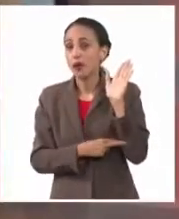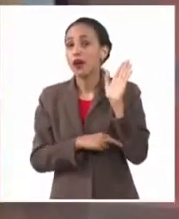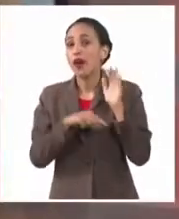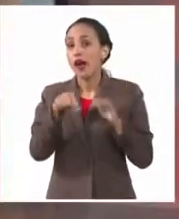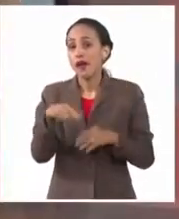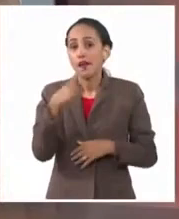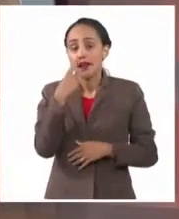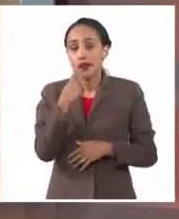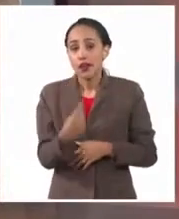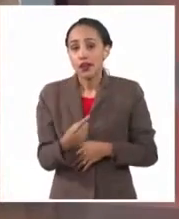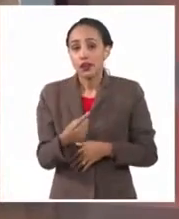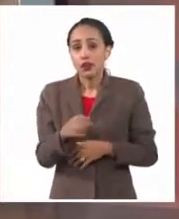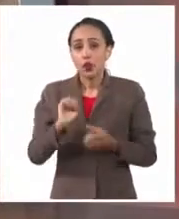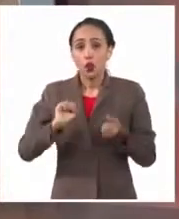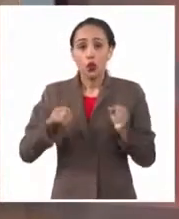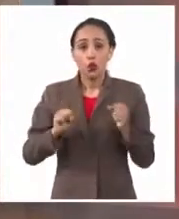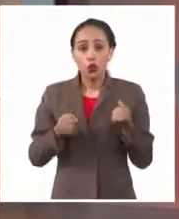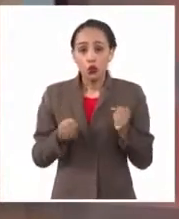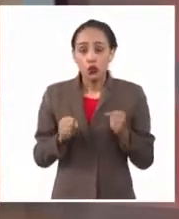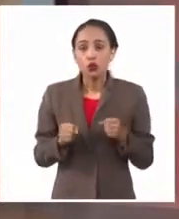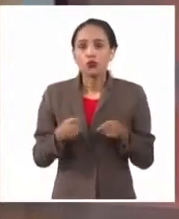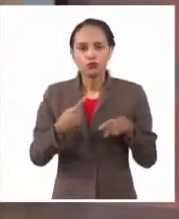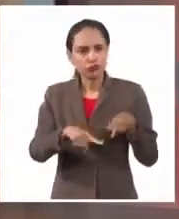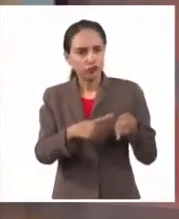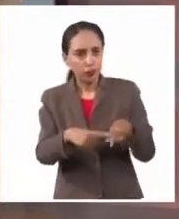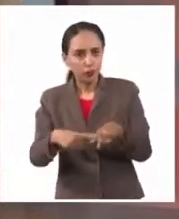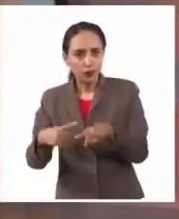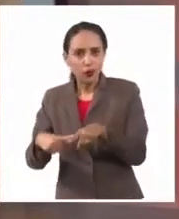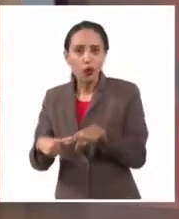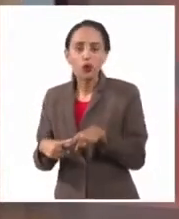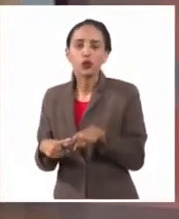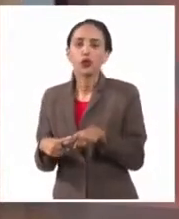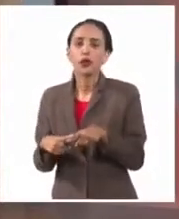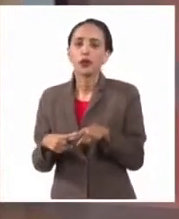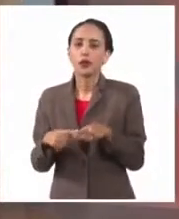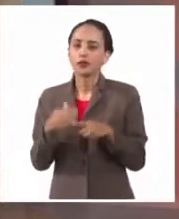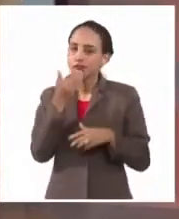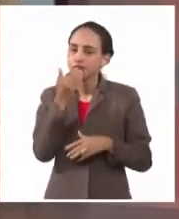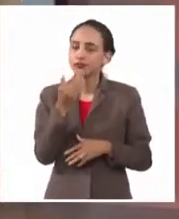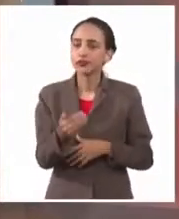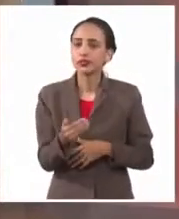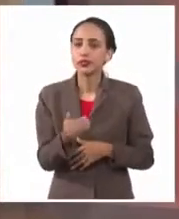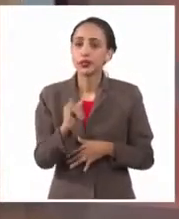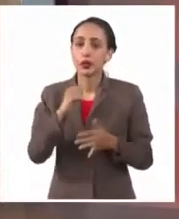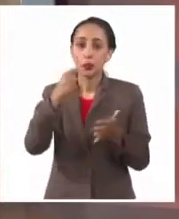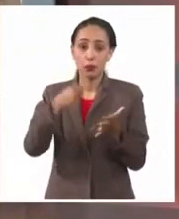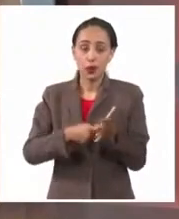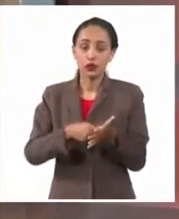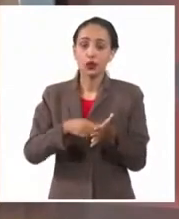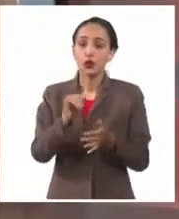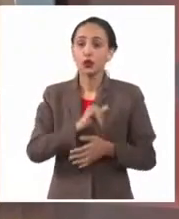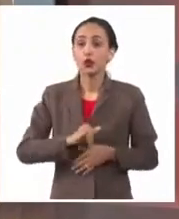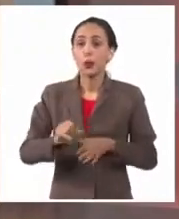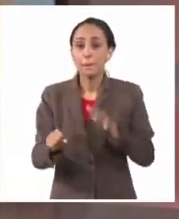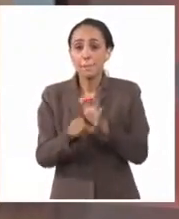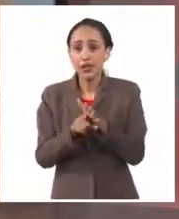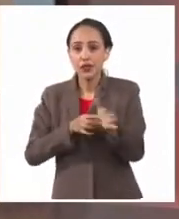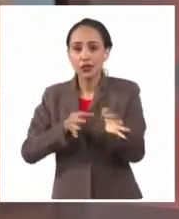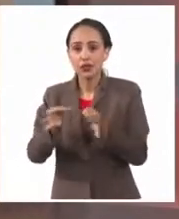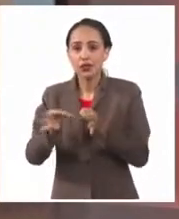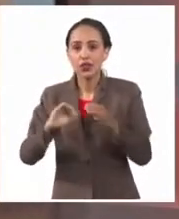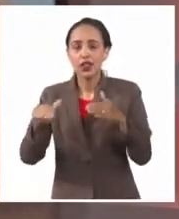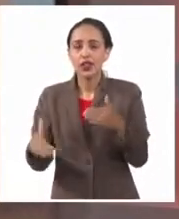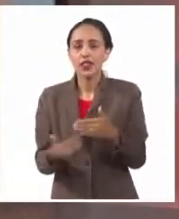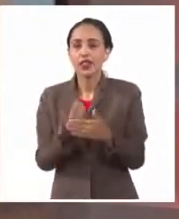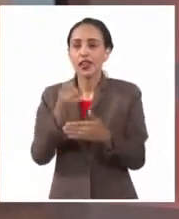lo que está regulando son beneficios arancelarios, pues, la entrada en vigor va a ser a partir del